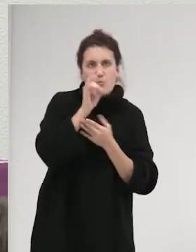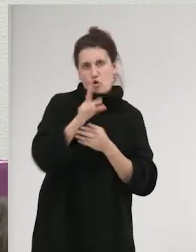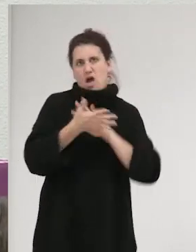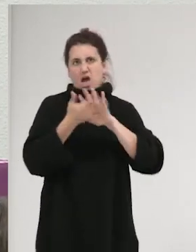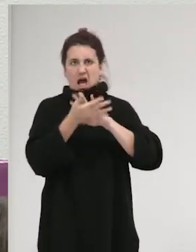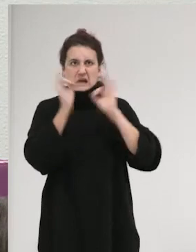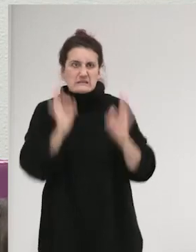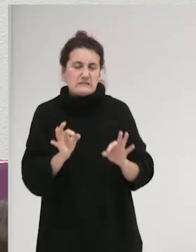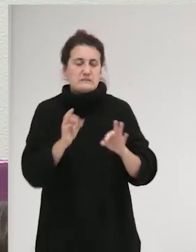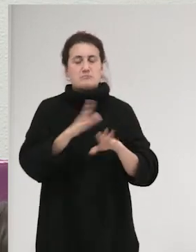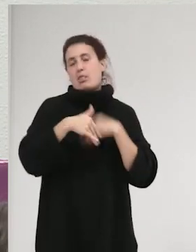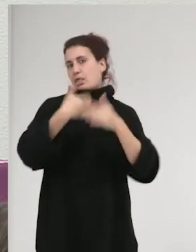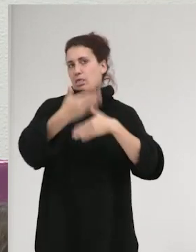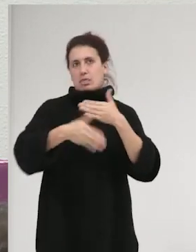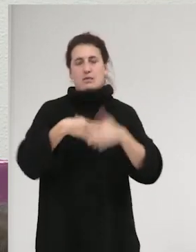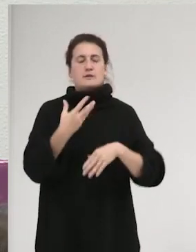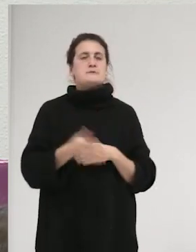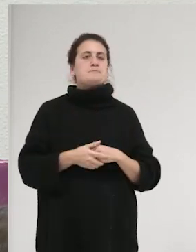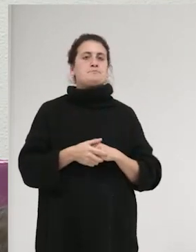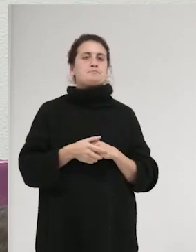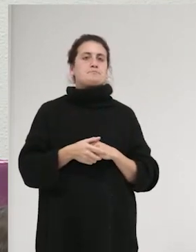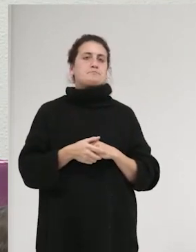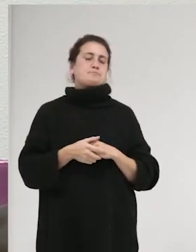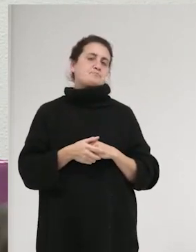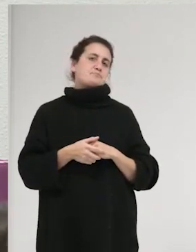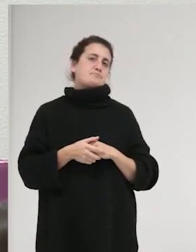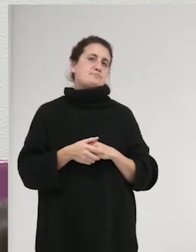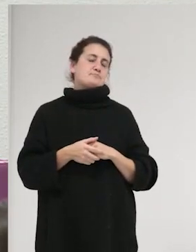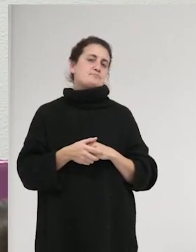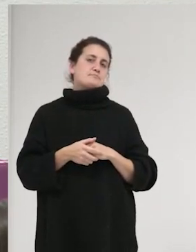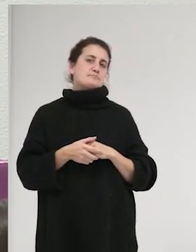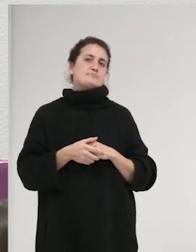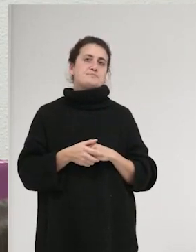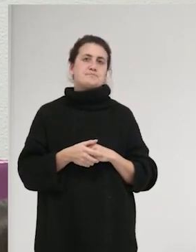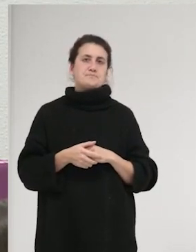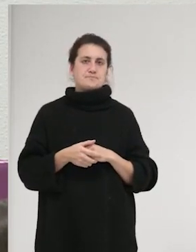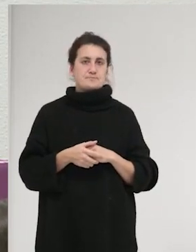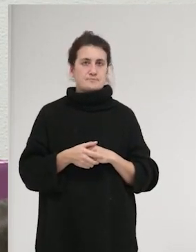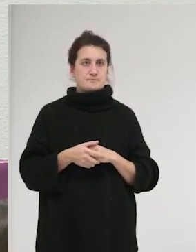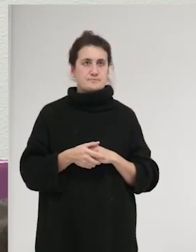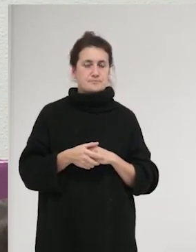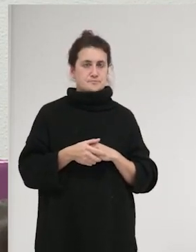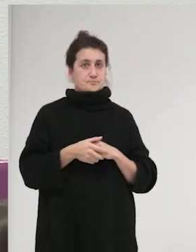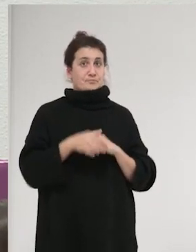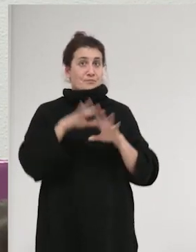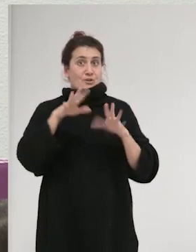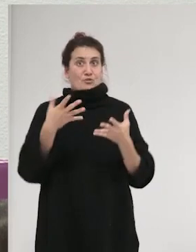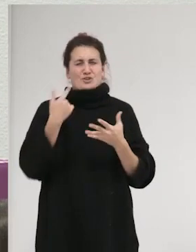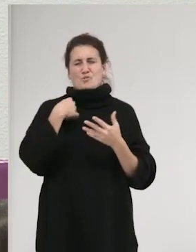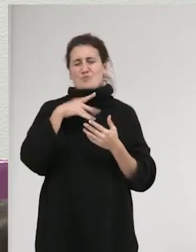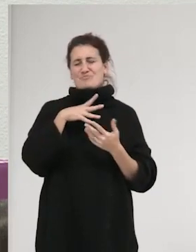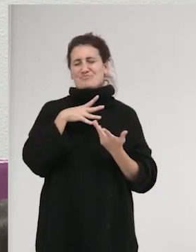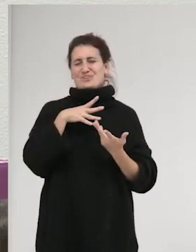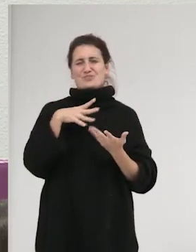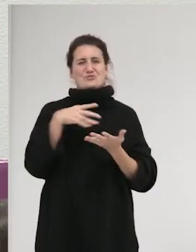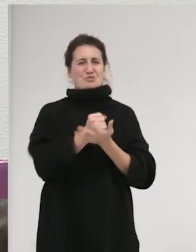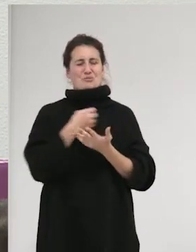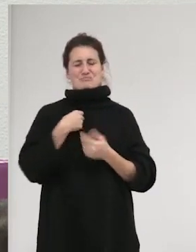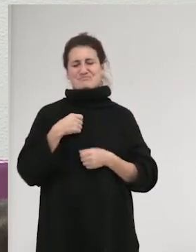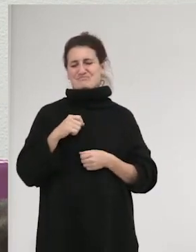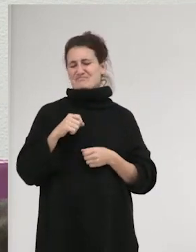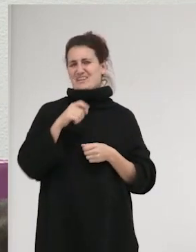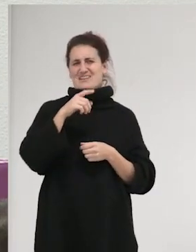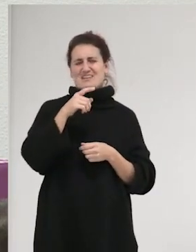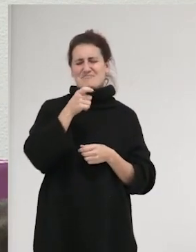y había también todo el desprecio también por el